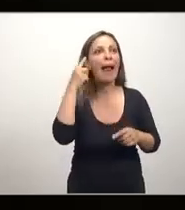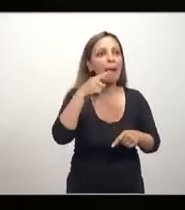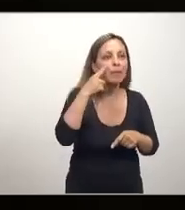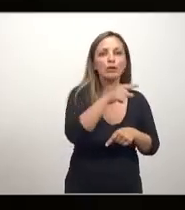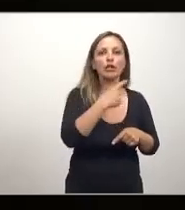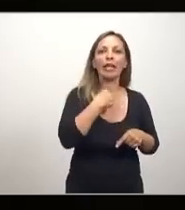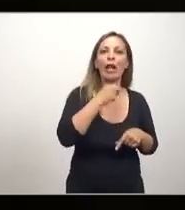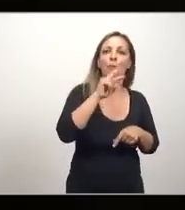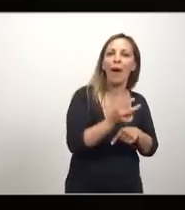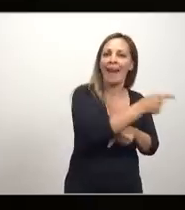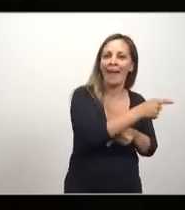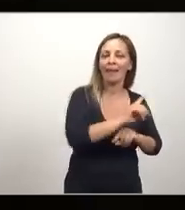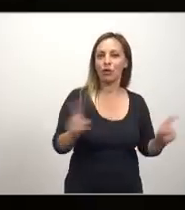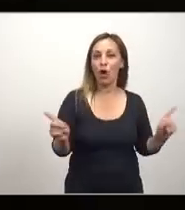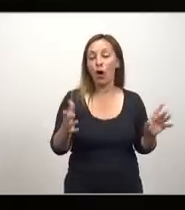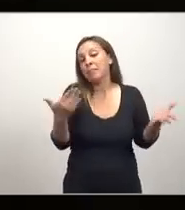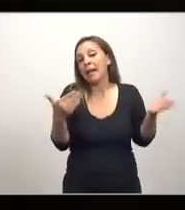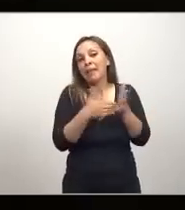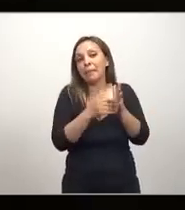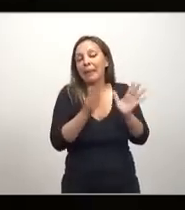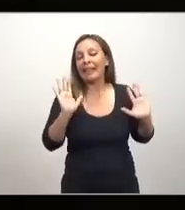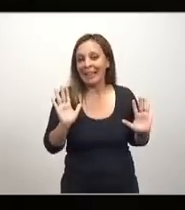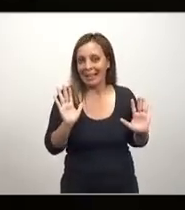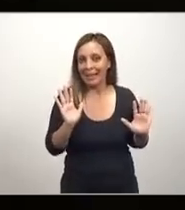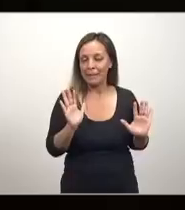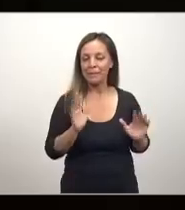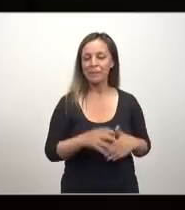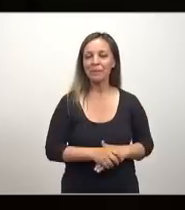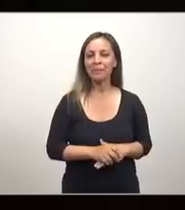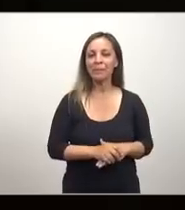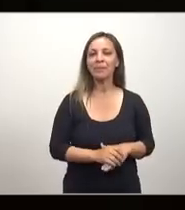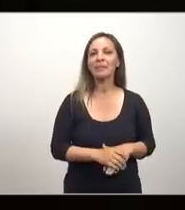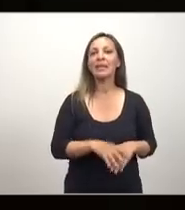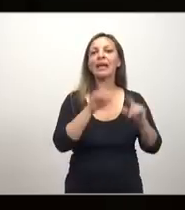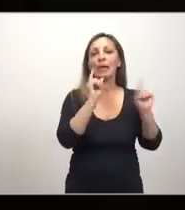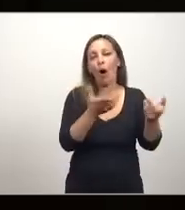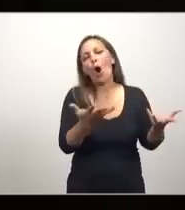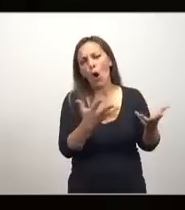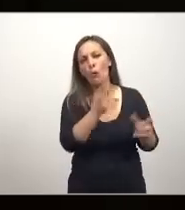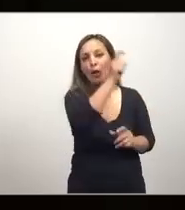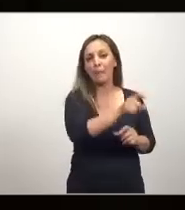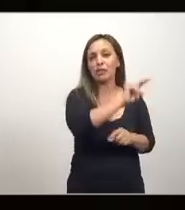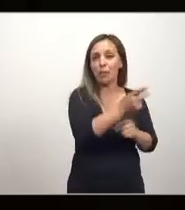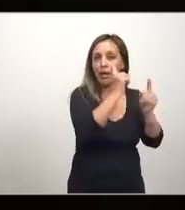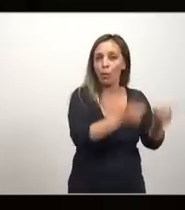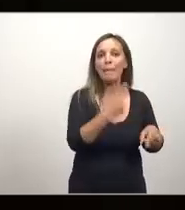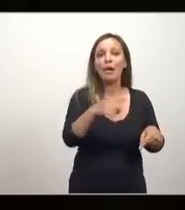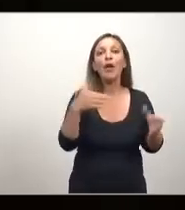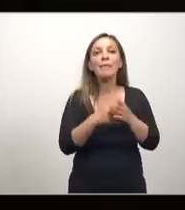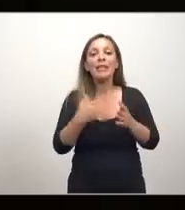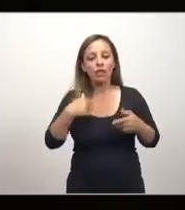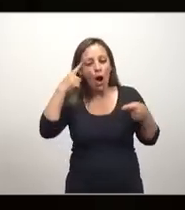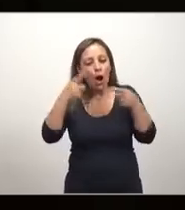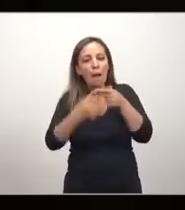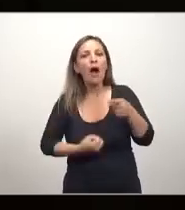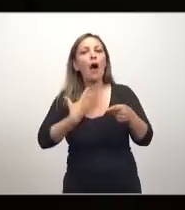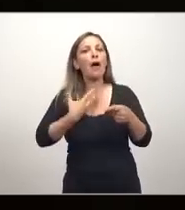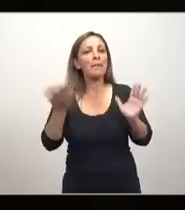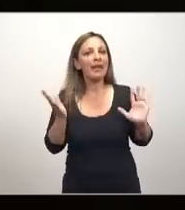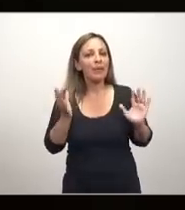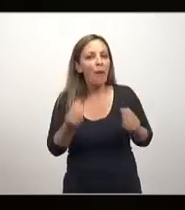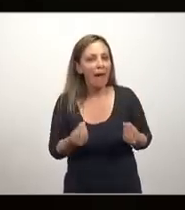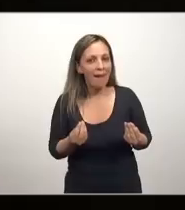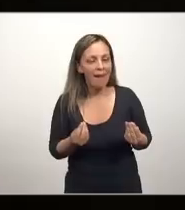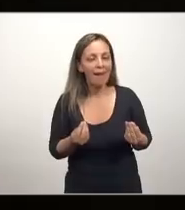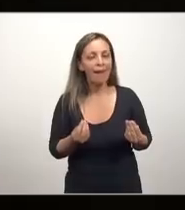prisión, ni mucho menos. Si la apuntaron con el vehículo para matarla, igual de muerte está la persona, ¿verdad? Pero llegó la intención de matarla. Entonces, lo importante es la